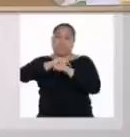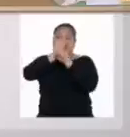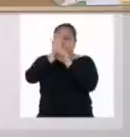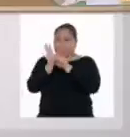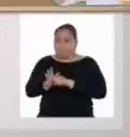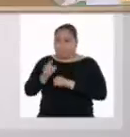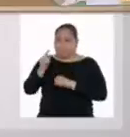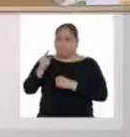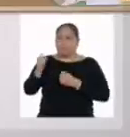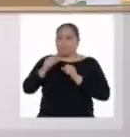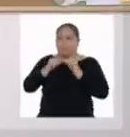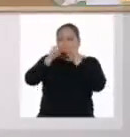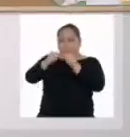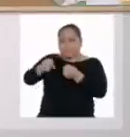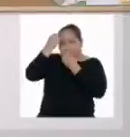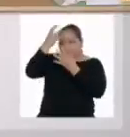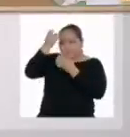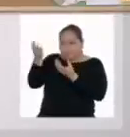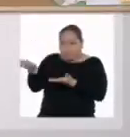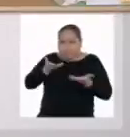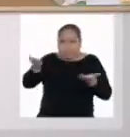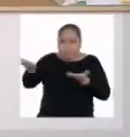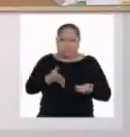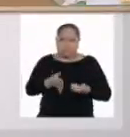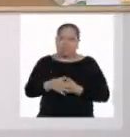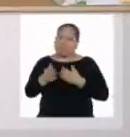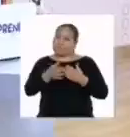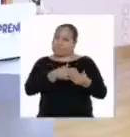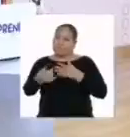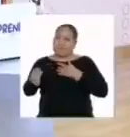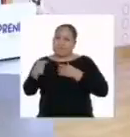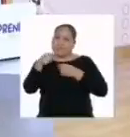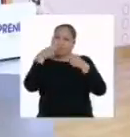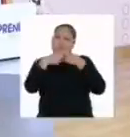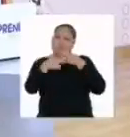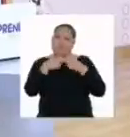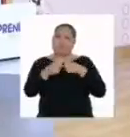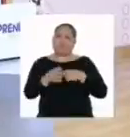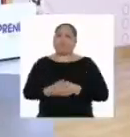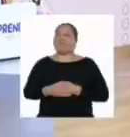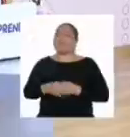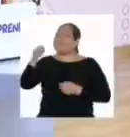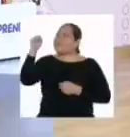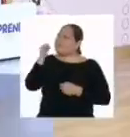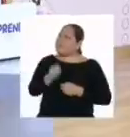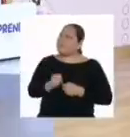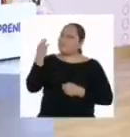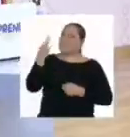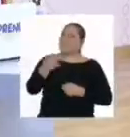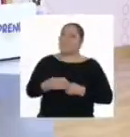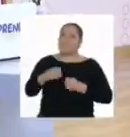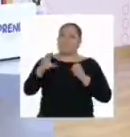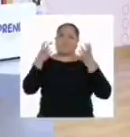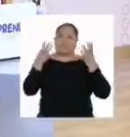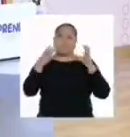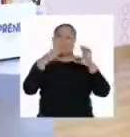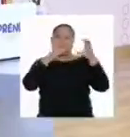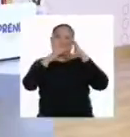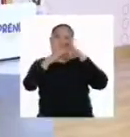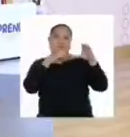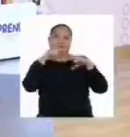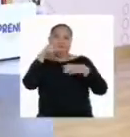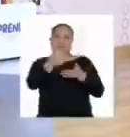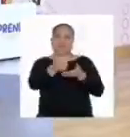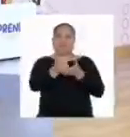nos mantienen informados a pesar de la situación que atravesamos. Es verdad. Y el curso de comunicación nos